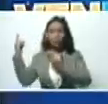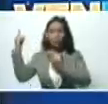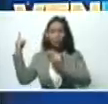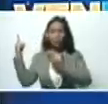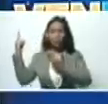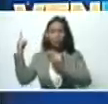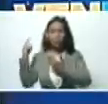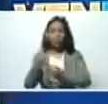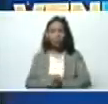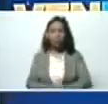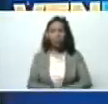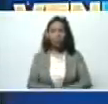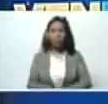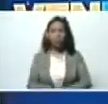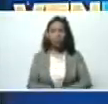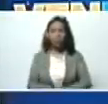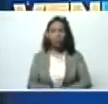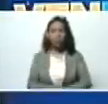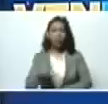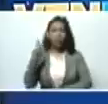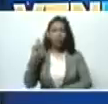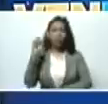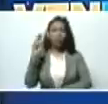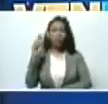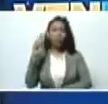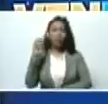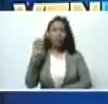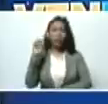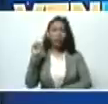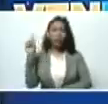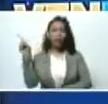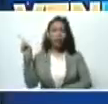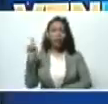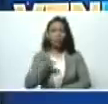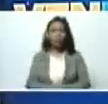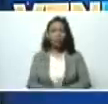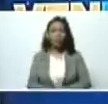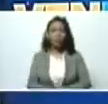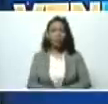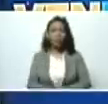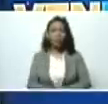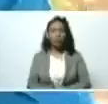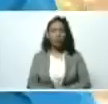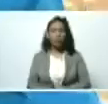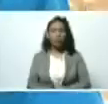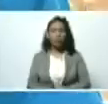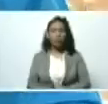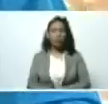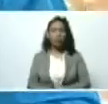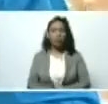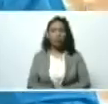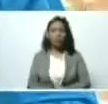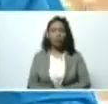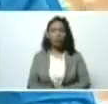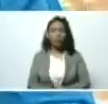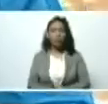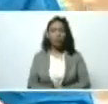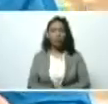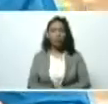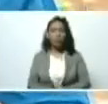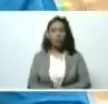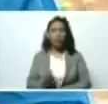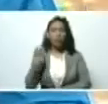de Turén párroco de Turén de Villabruzual